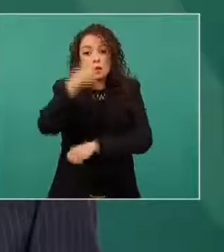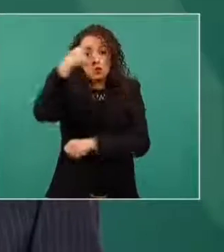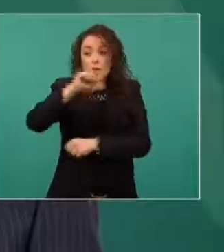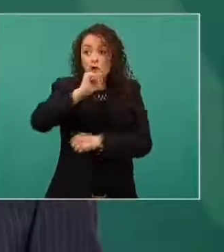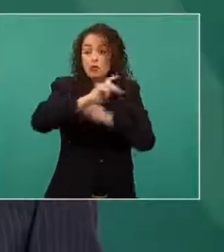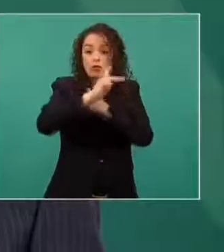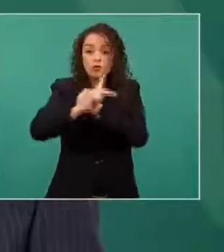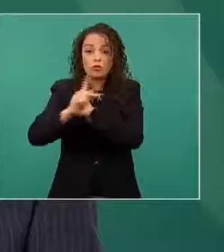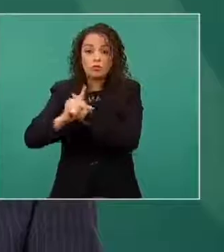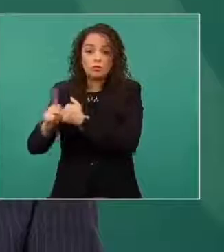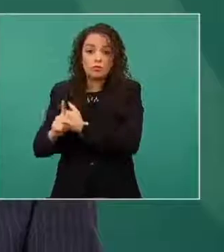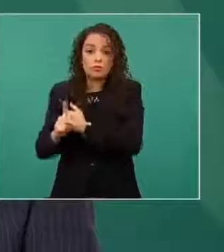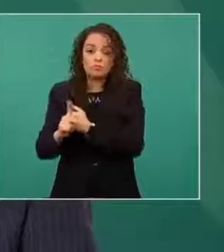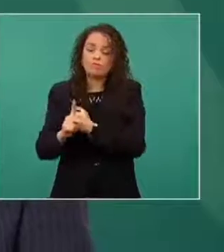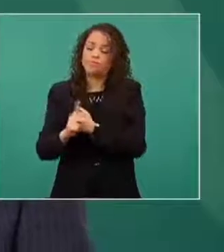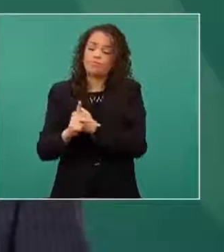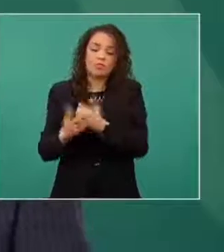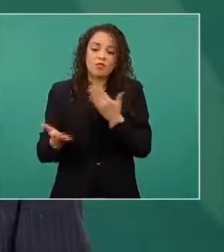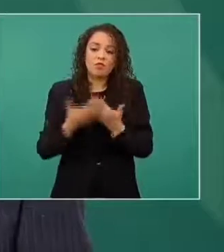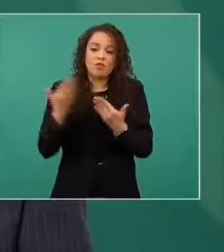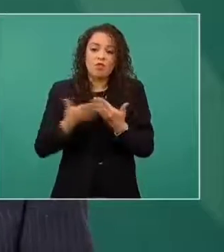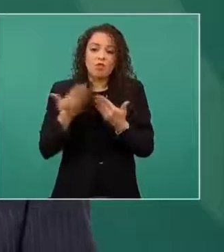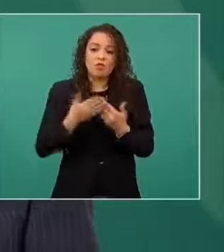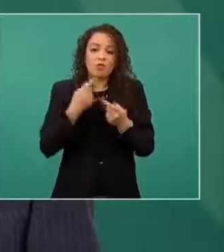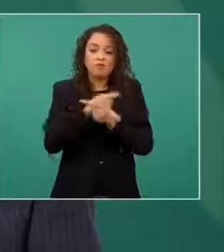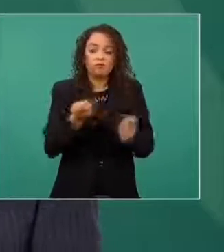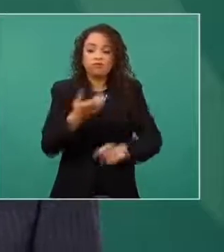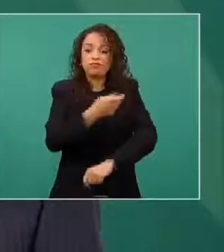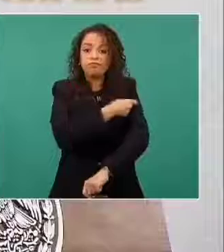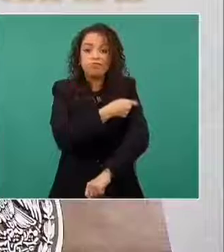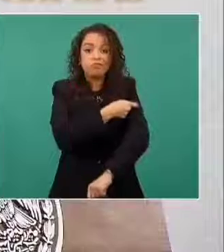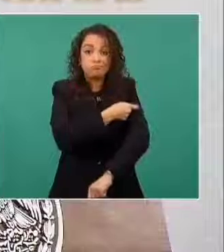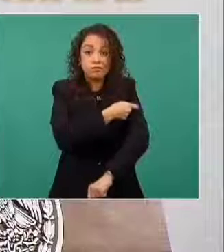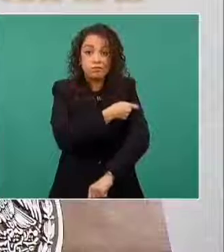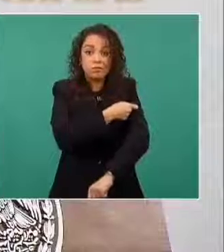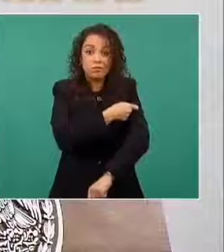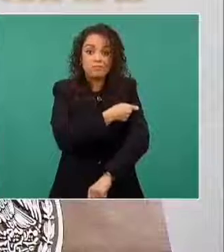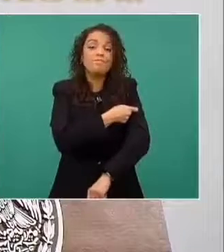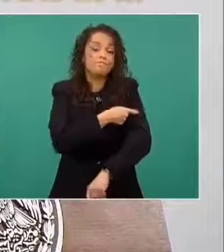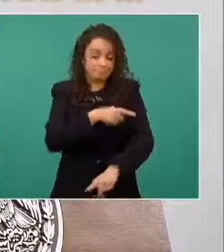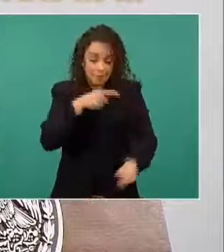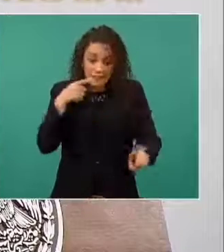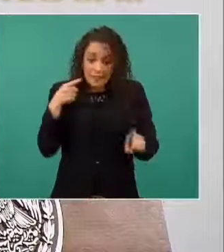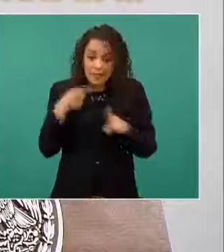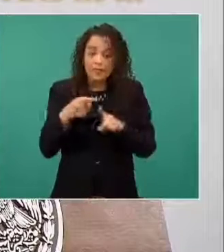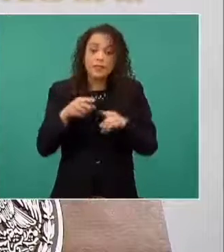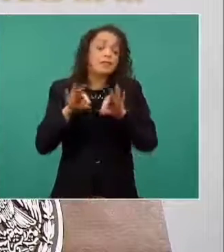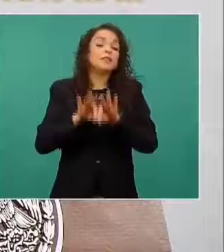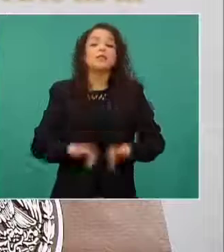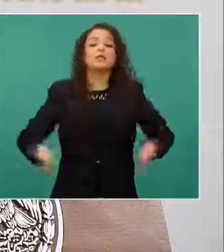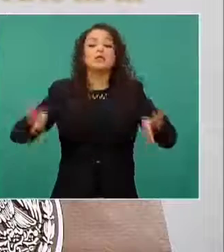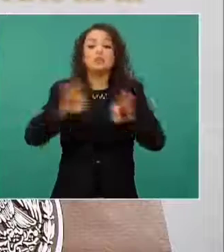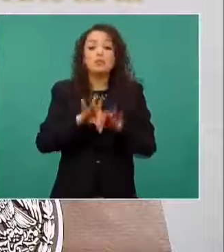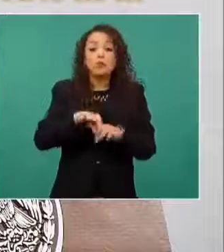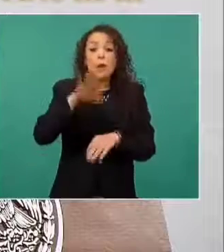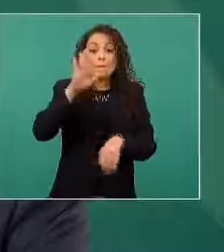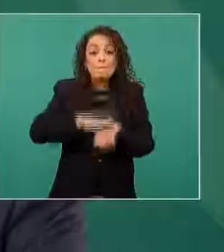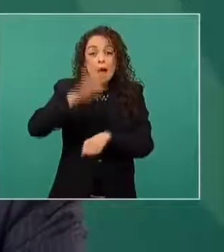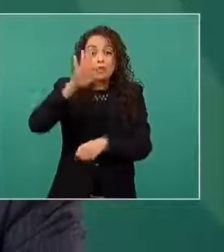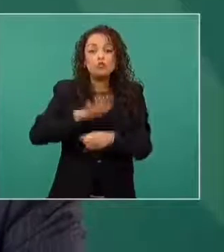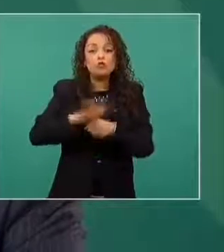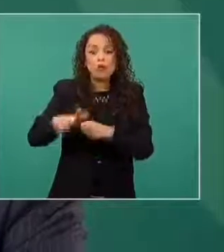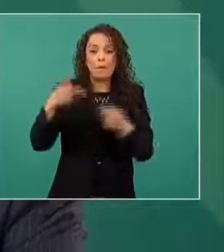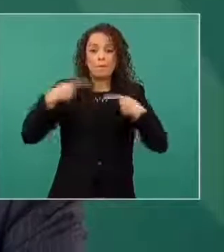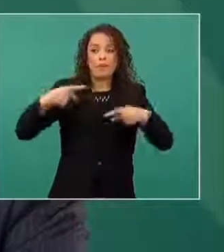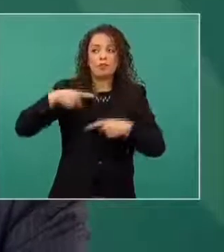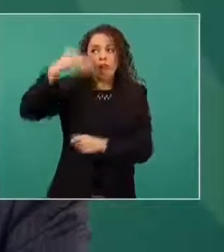que tienen muy baja cobertura de vacunación. Y esto es principalmente a la población adulta, porque